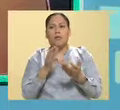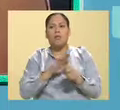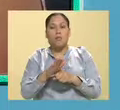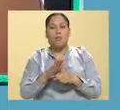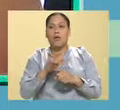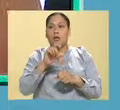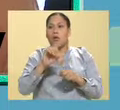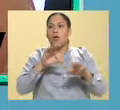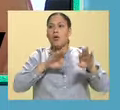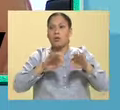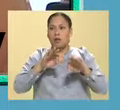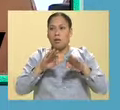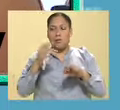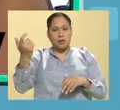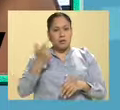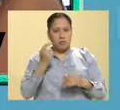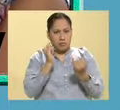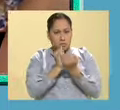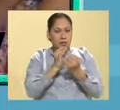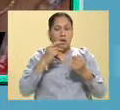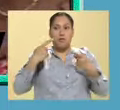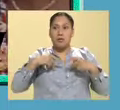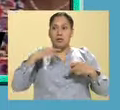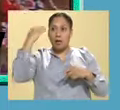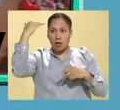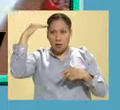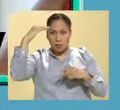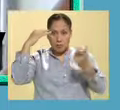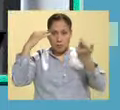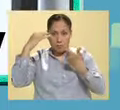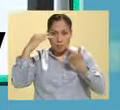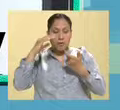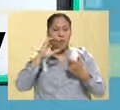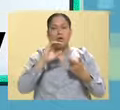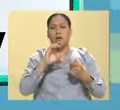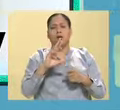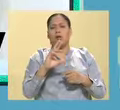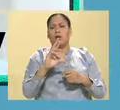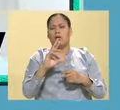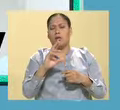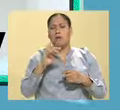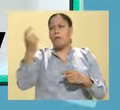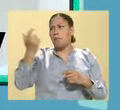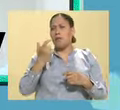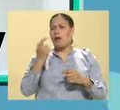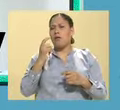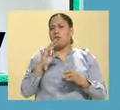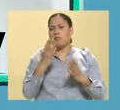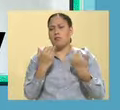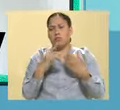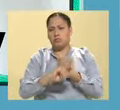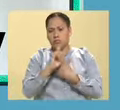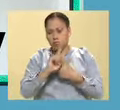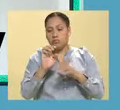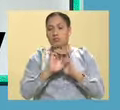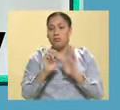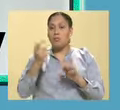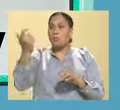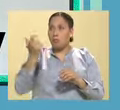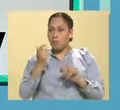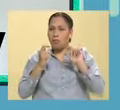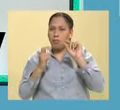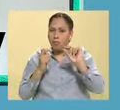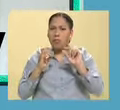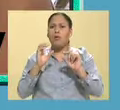trabajo se paga igual que en un mayor de edad? Mira, no hay ninguna limitante en cuanto al salario. El salario se puede fijar, inclusive